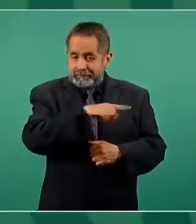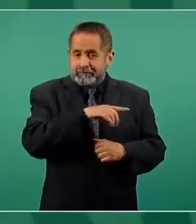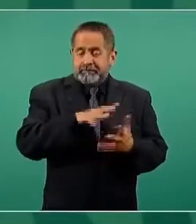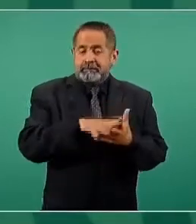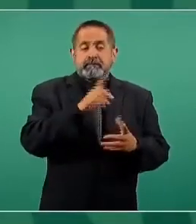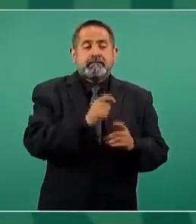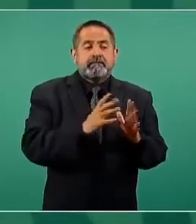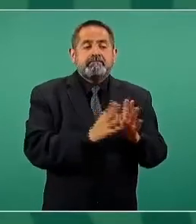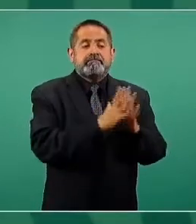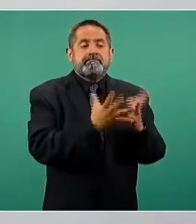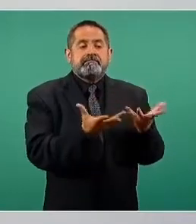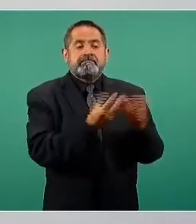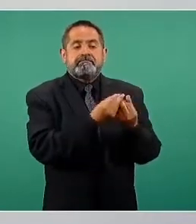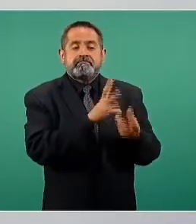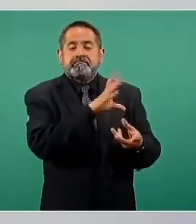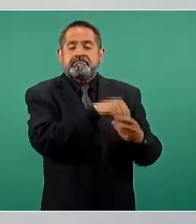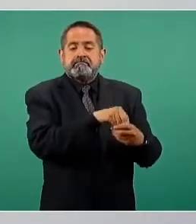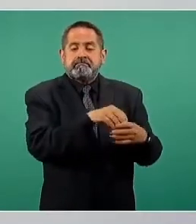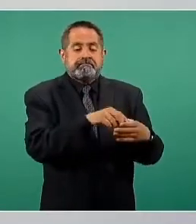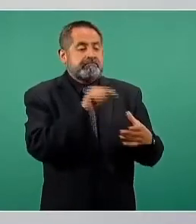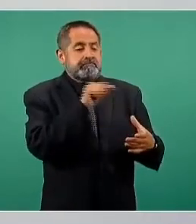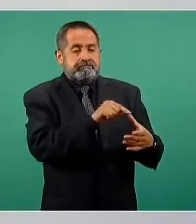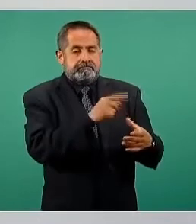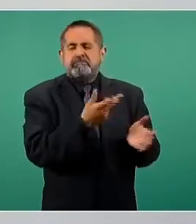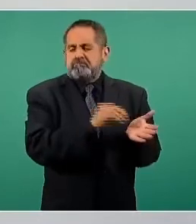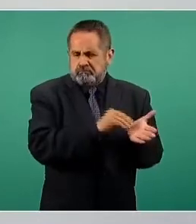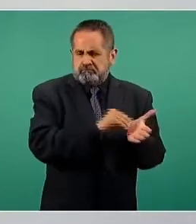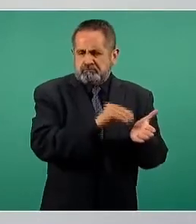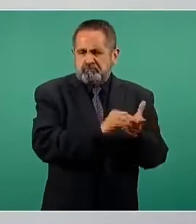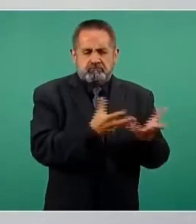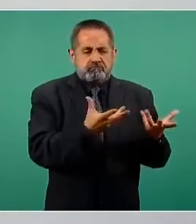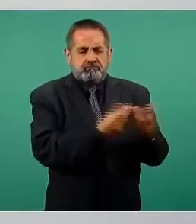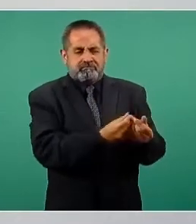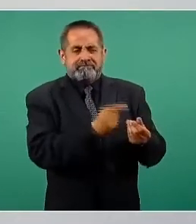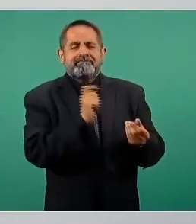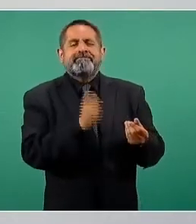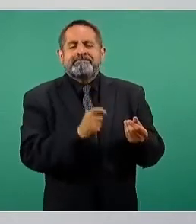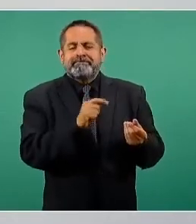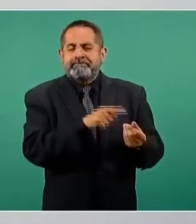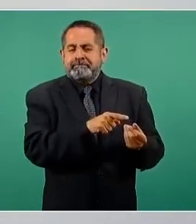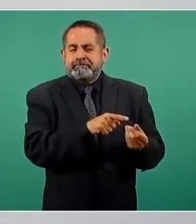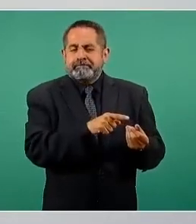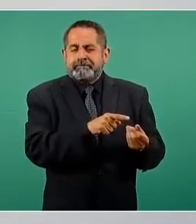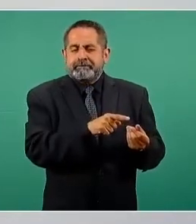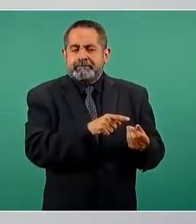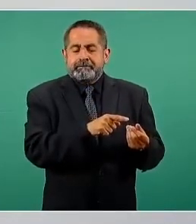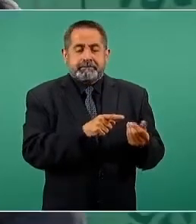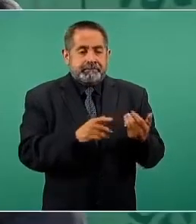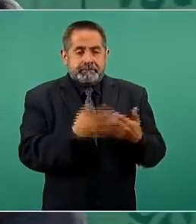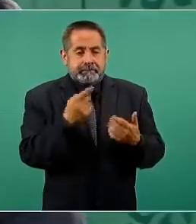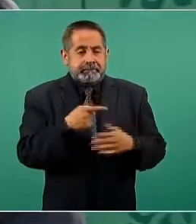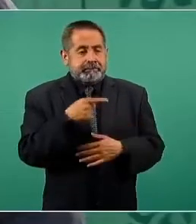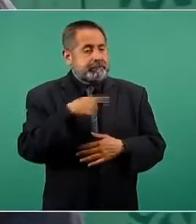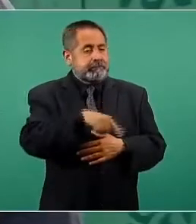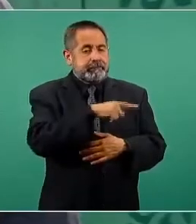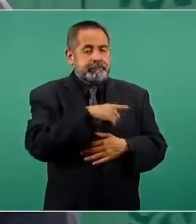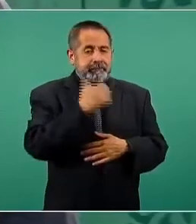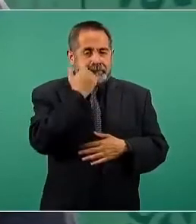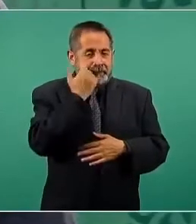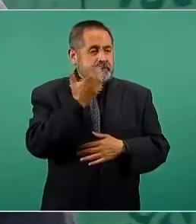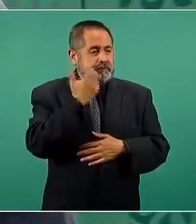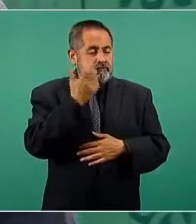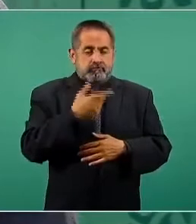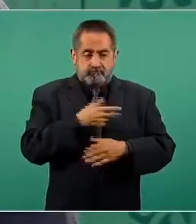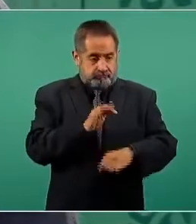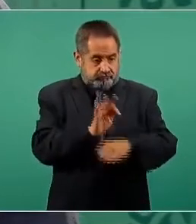y participan porque buscan prebendas.